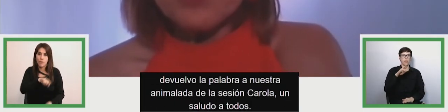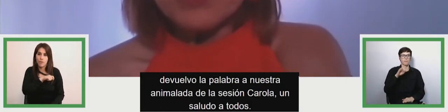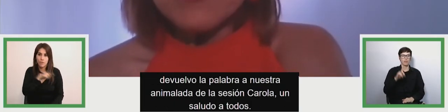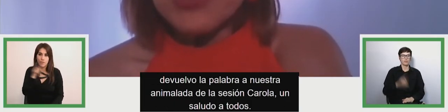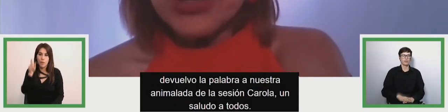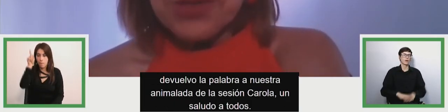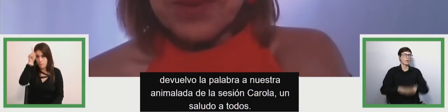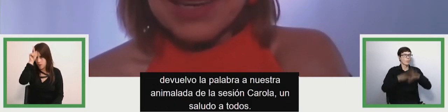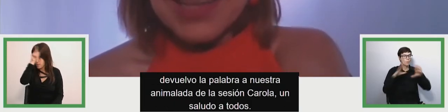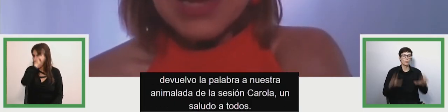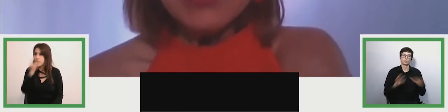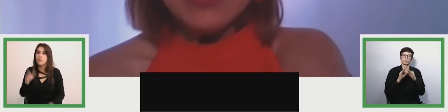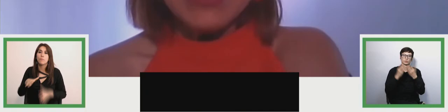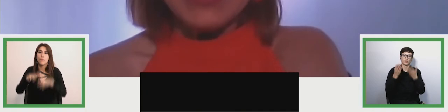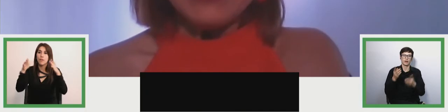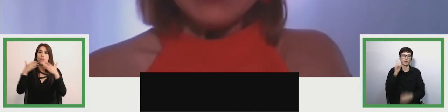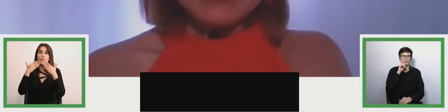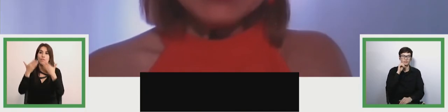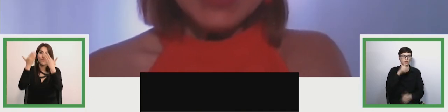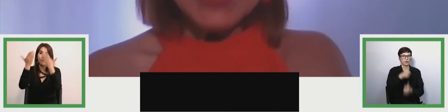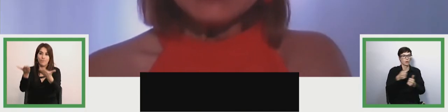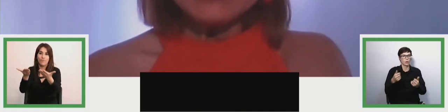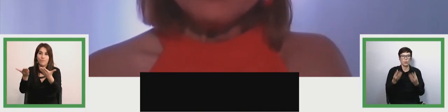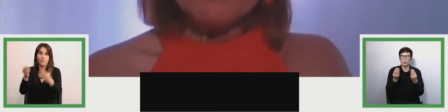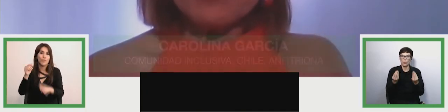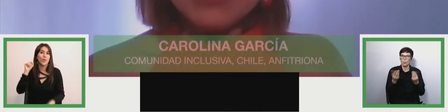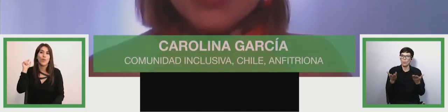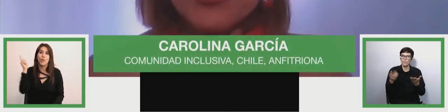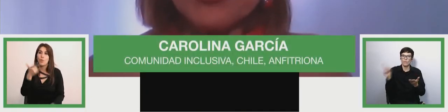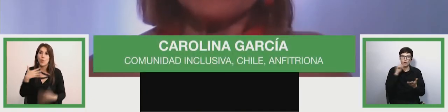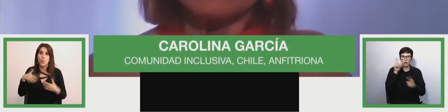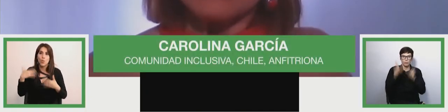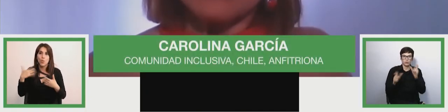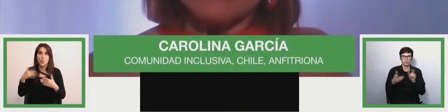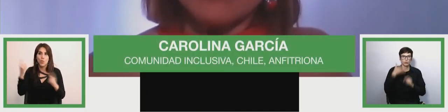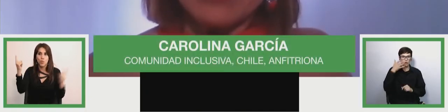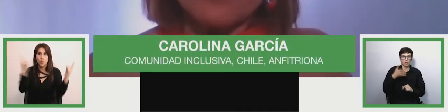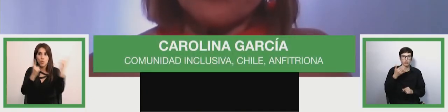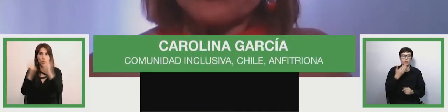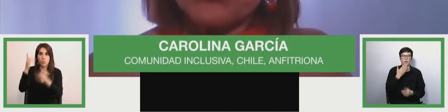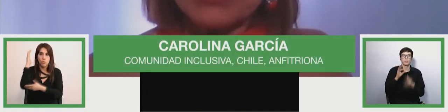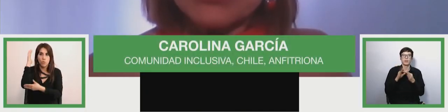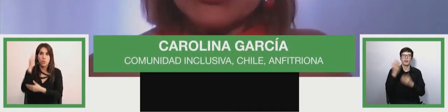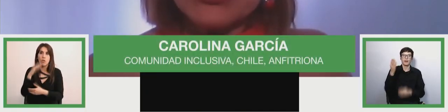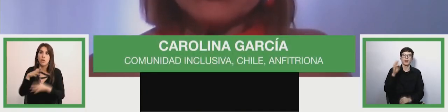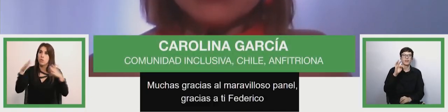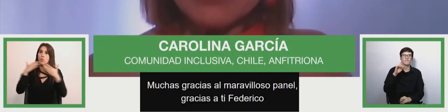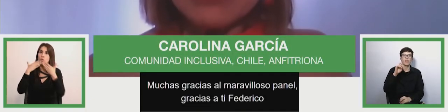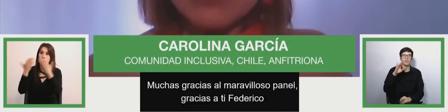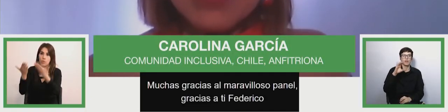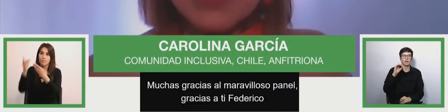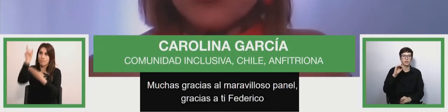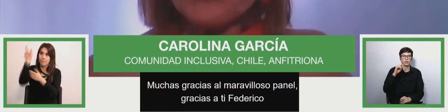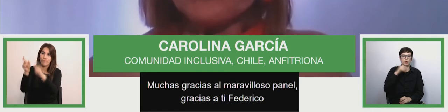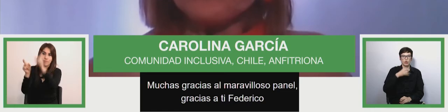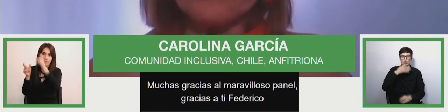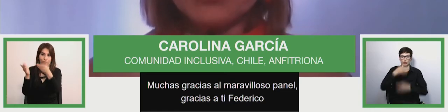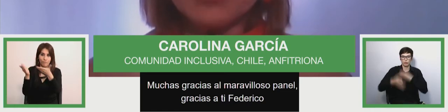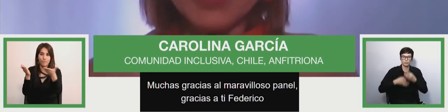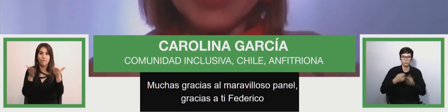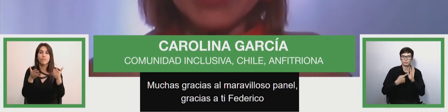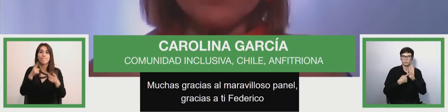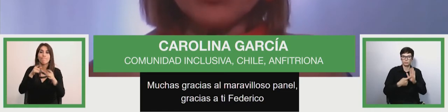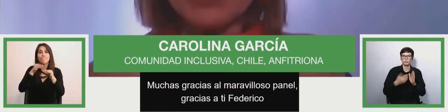al maravilloso panel y gracias a ti Federico por tu moderación y en realidad cómo